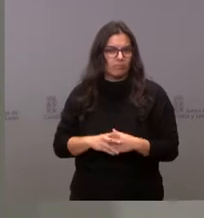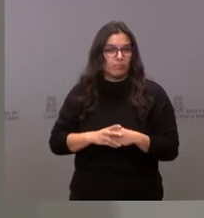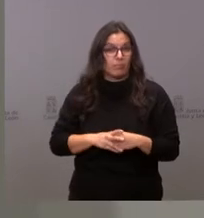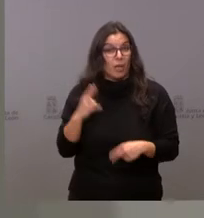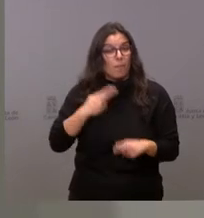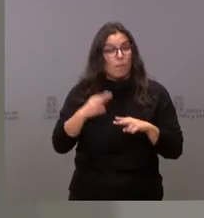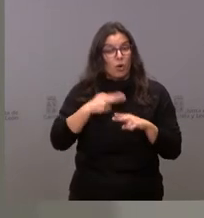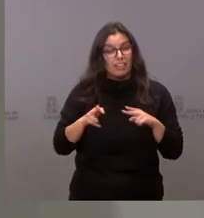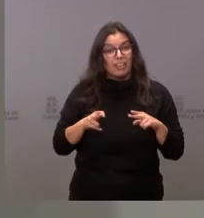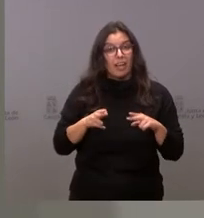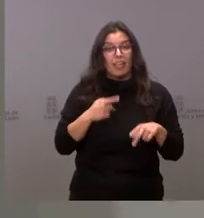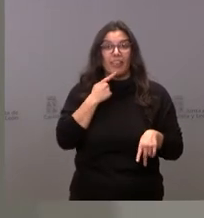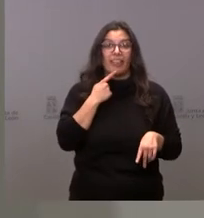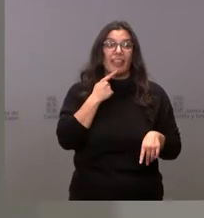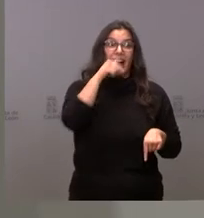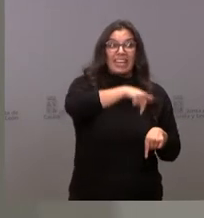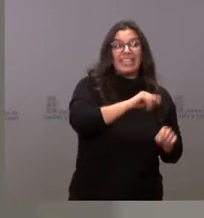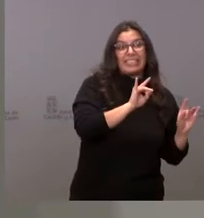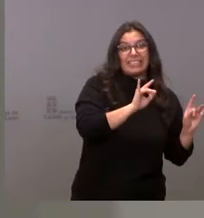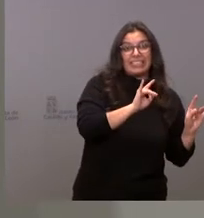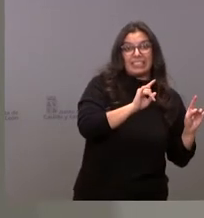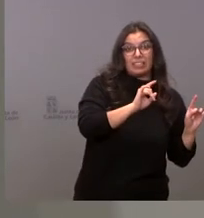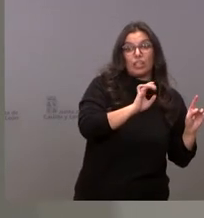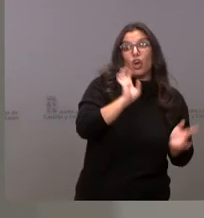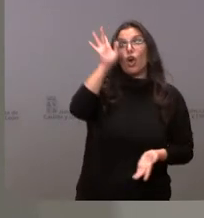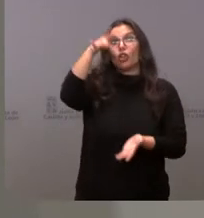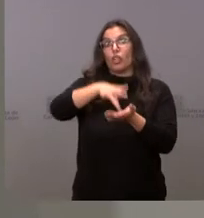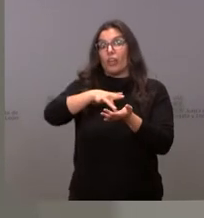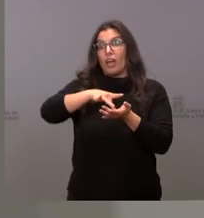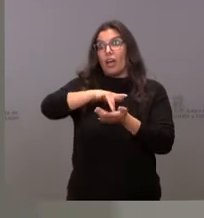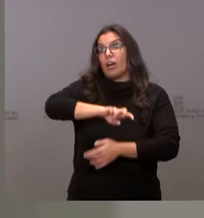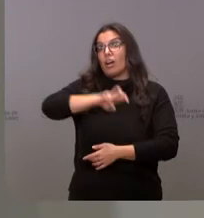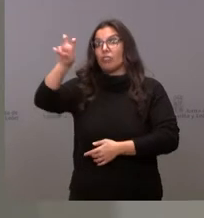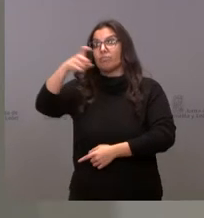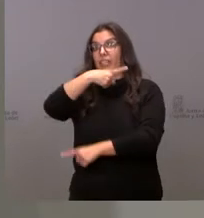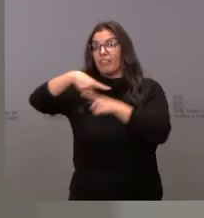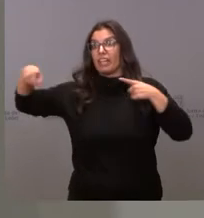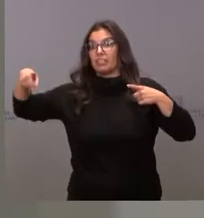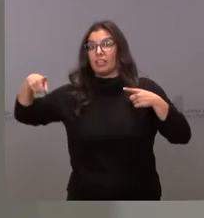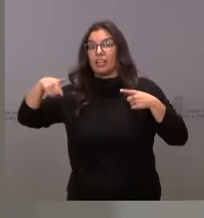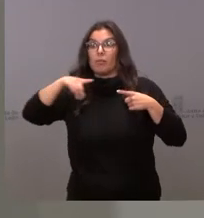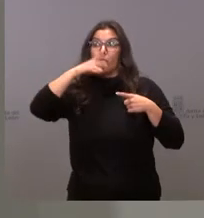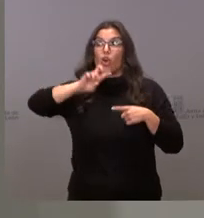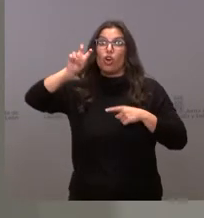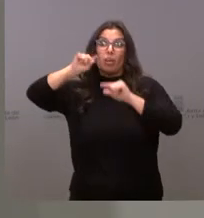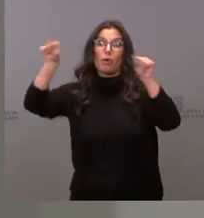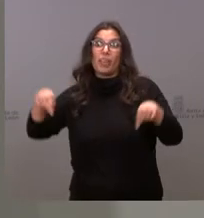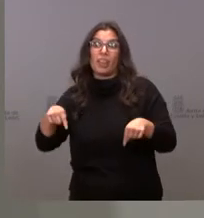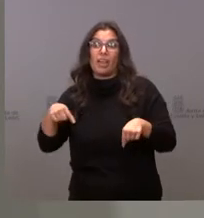política, es decir, hoy una cosa aquí y otro día, otra diferente, porque estamos en otra provincia.